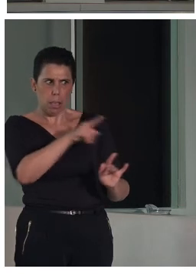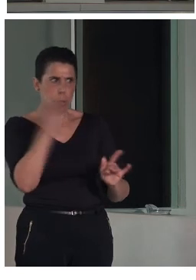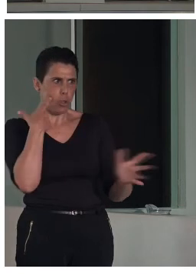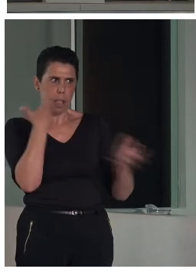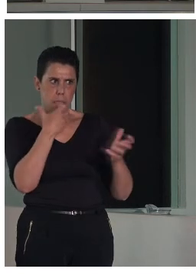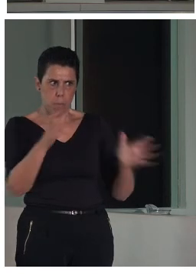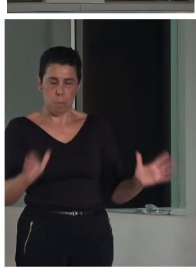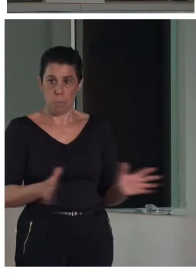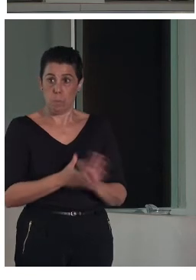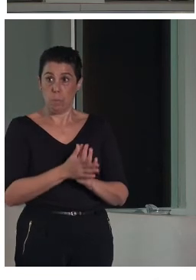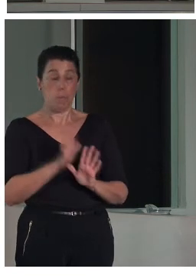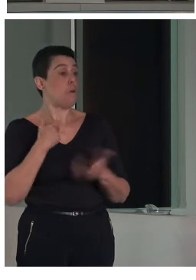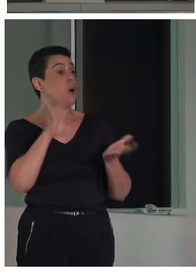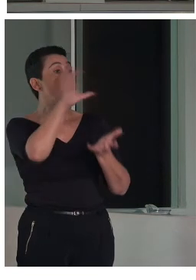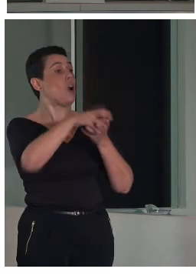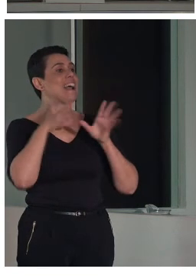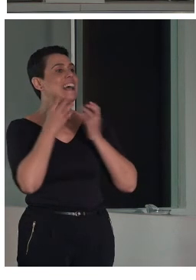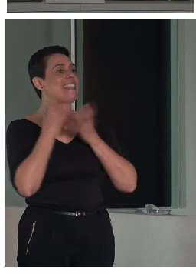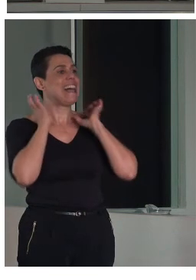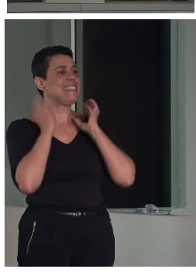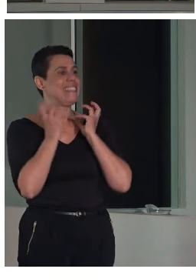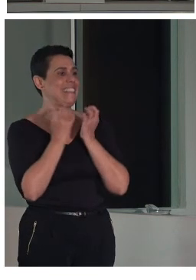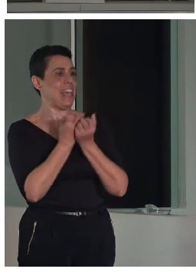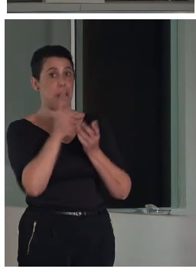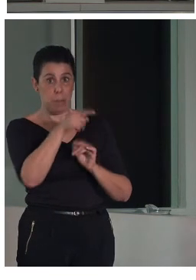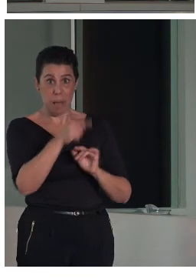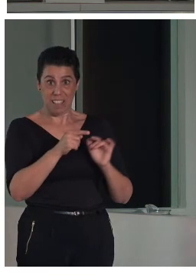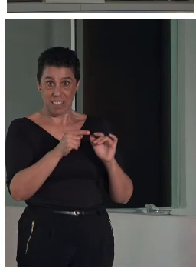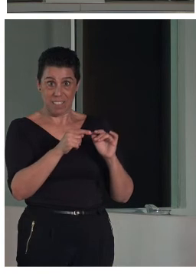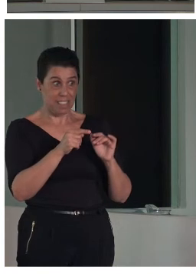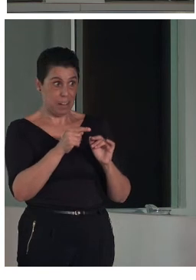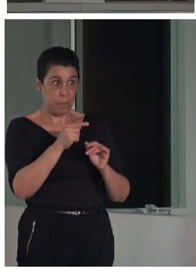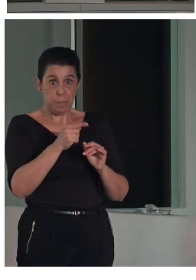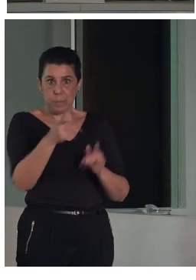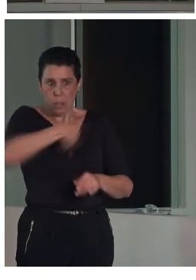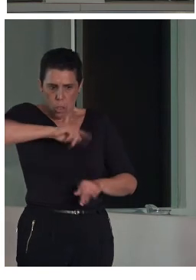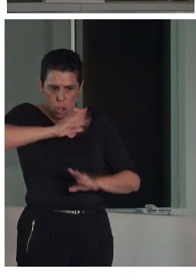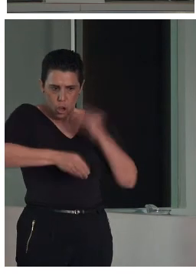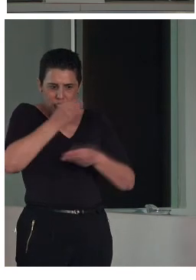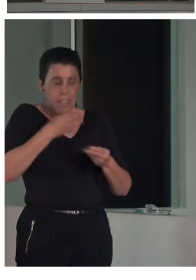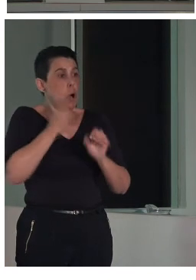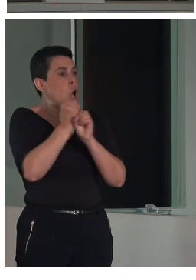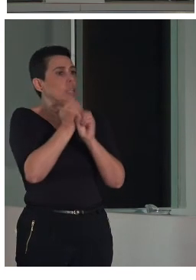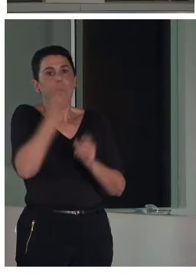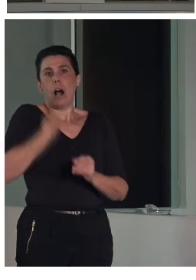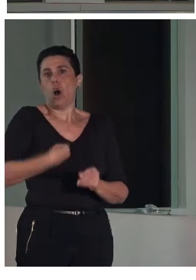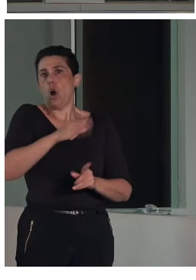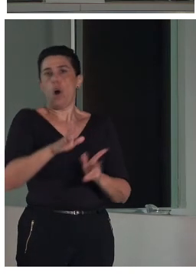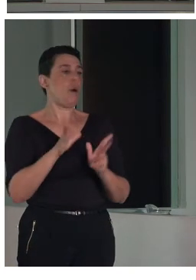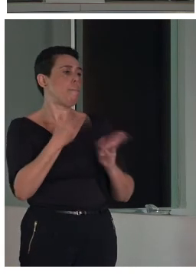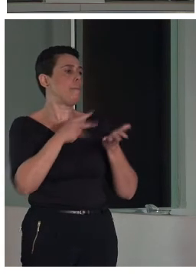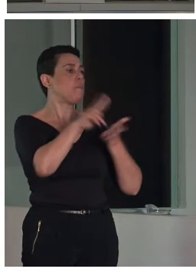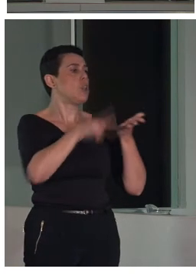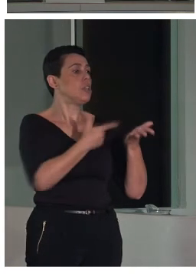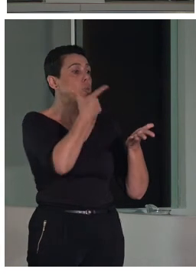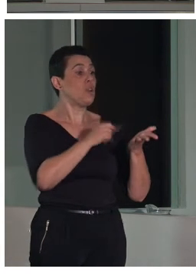en el caso de Casa Cervantes como veis también hicimos este mismo trabajo tanto en lectura fácil como con el